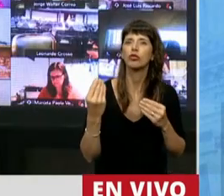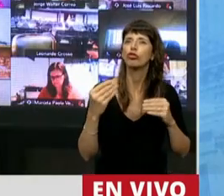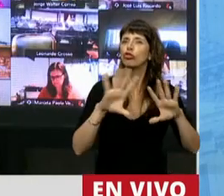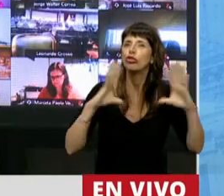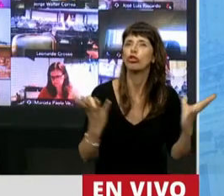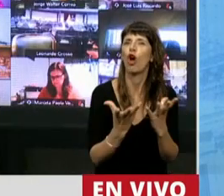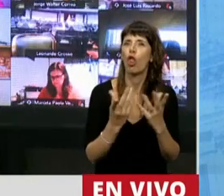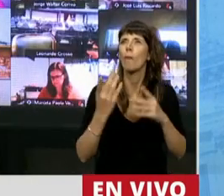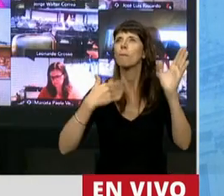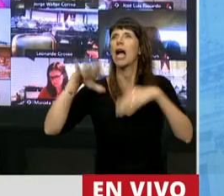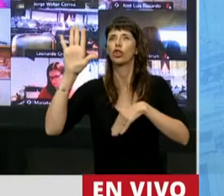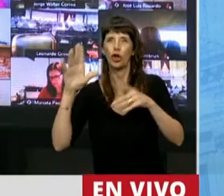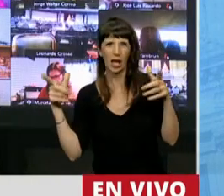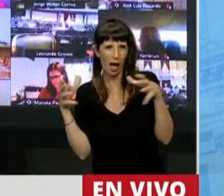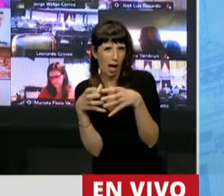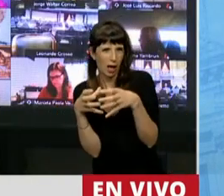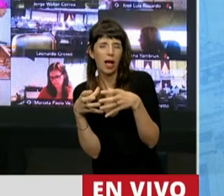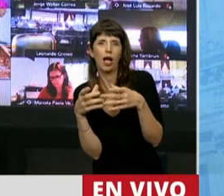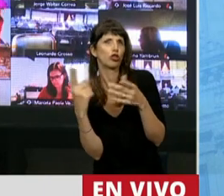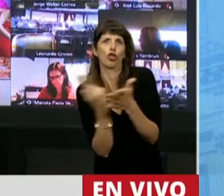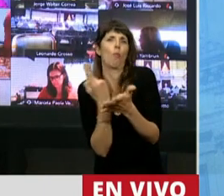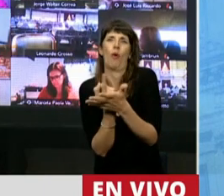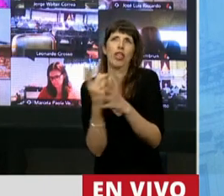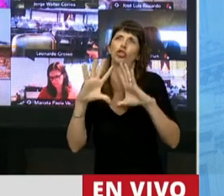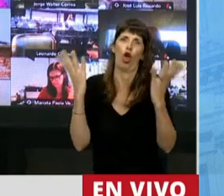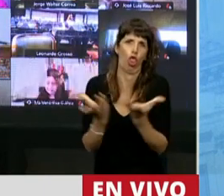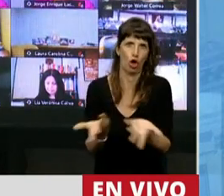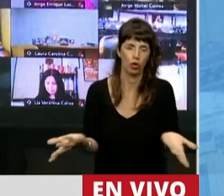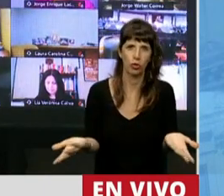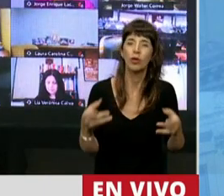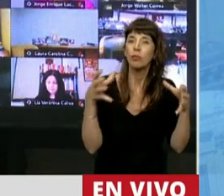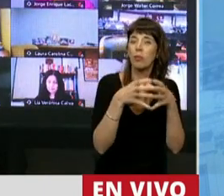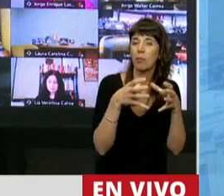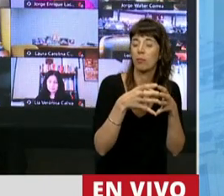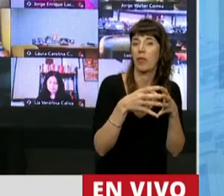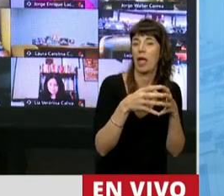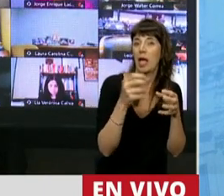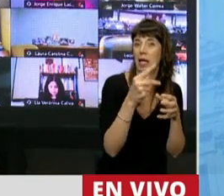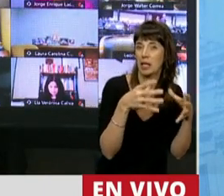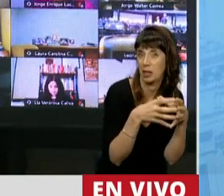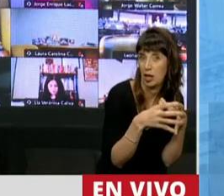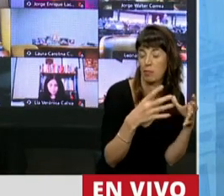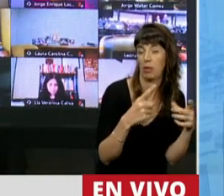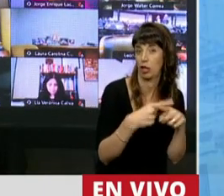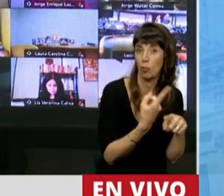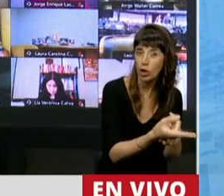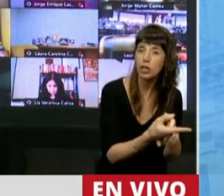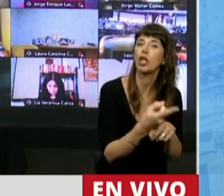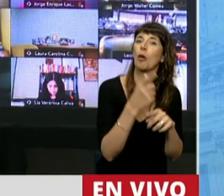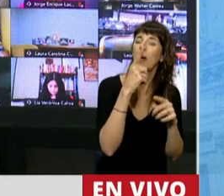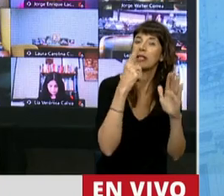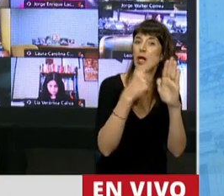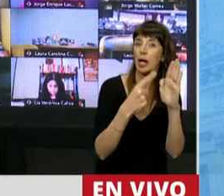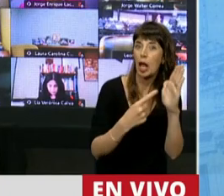que la mayoría no todo lo puede. Para el kinerismo, las leyes del Congreso y los reglamentos de las Cámaras